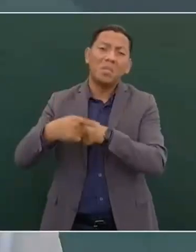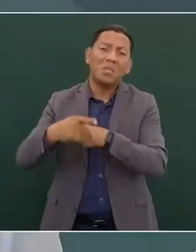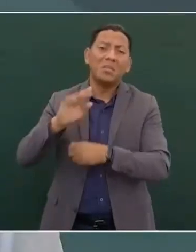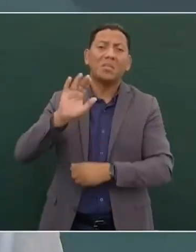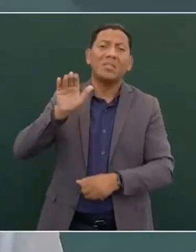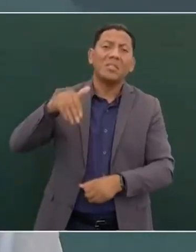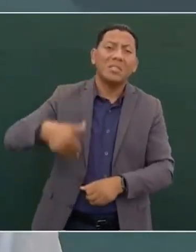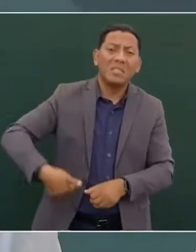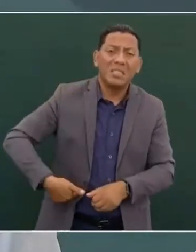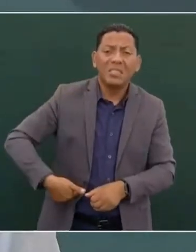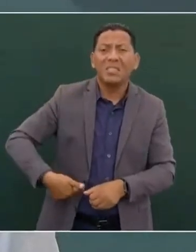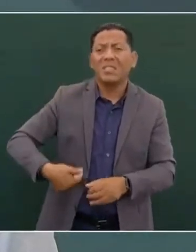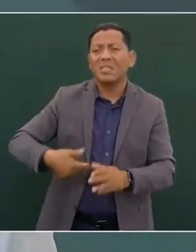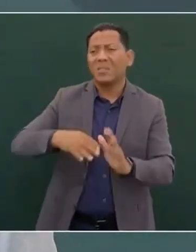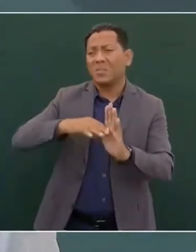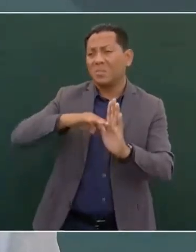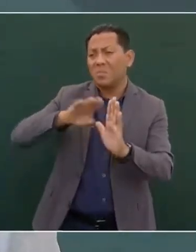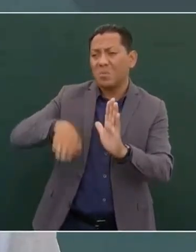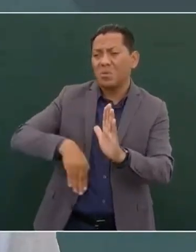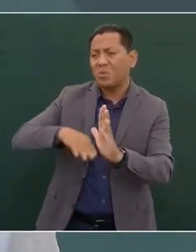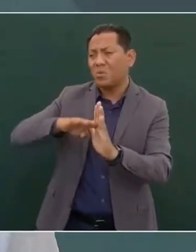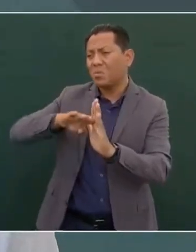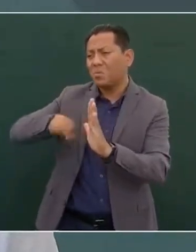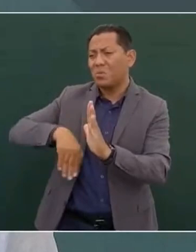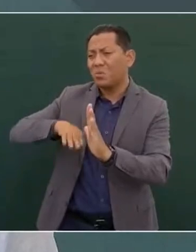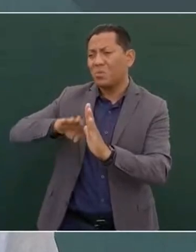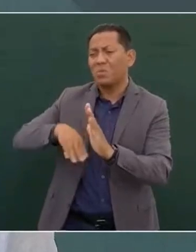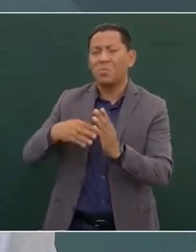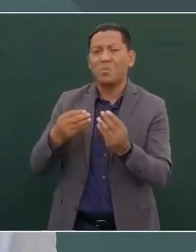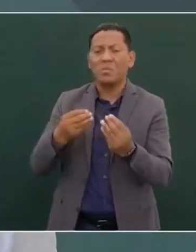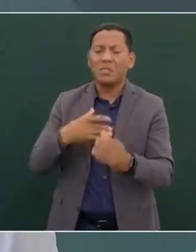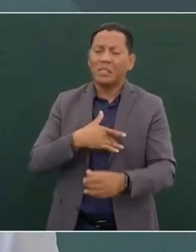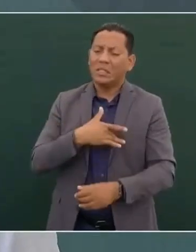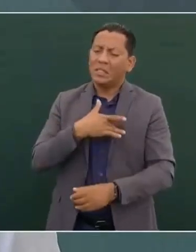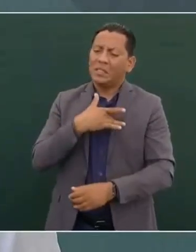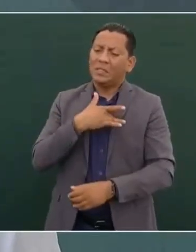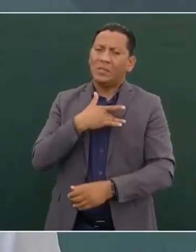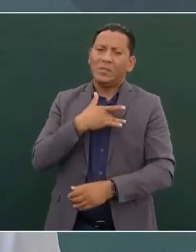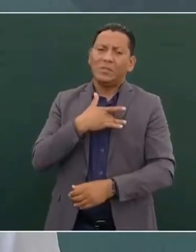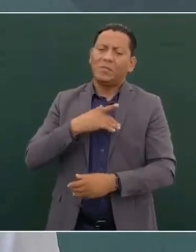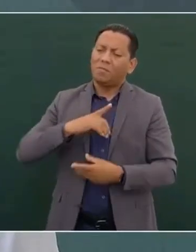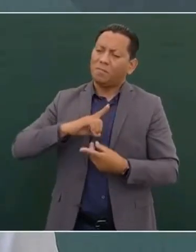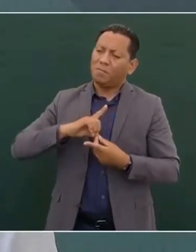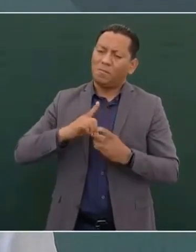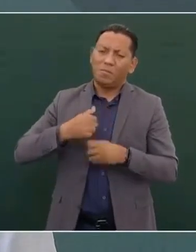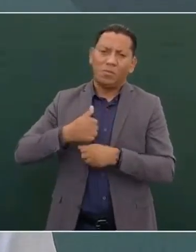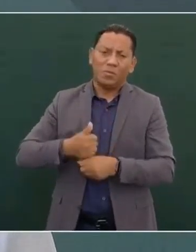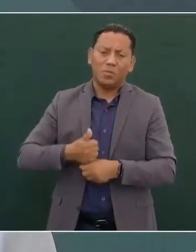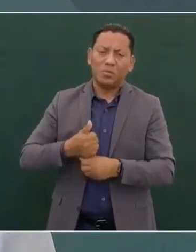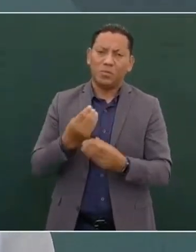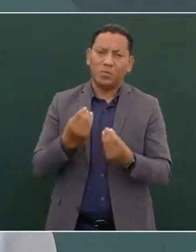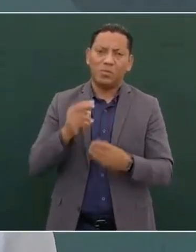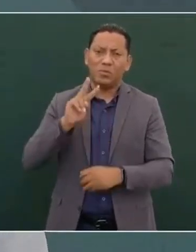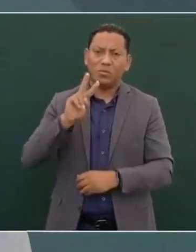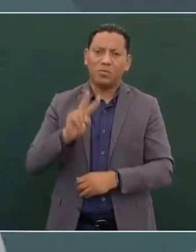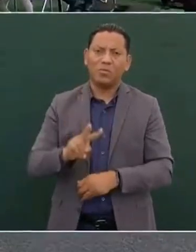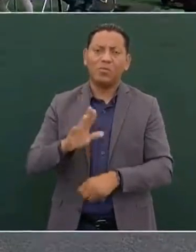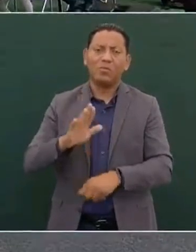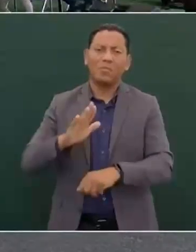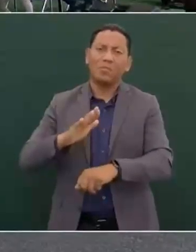vida de migrantes. Y nos duele mucho eso, porque